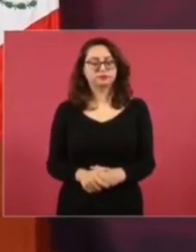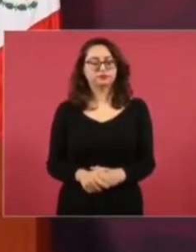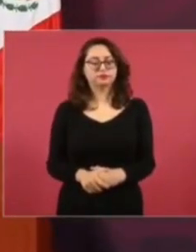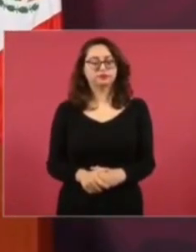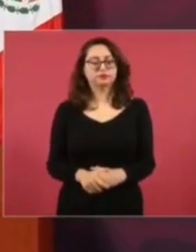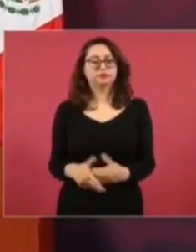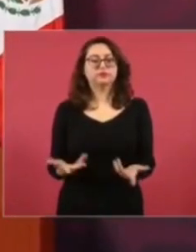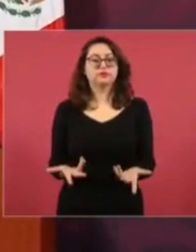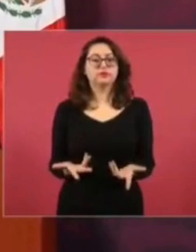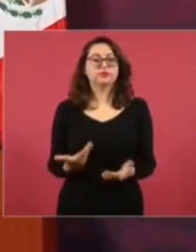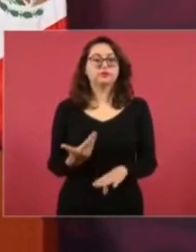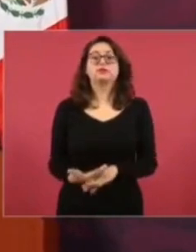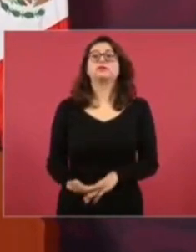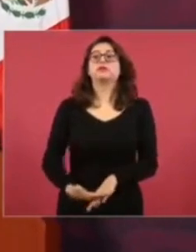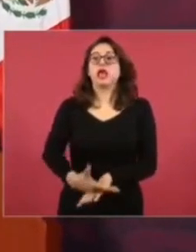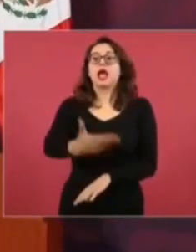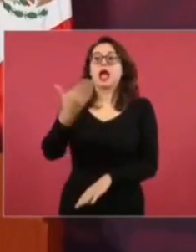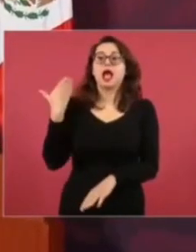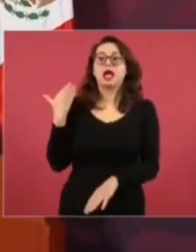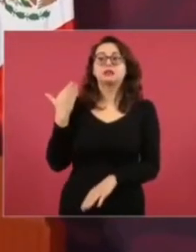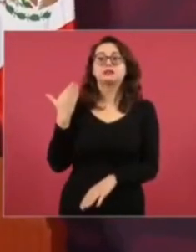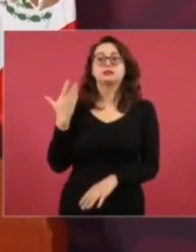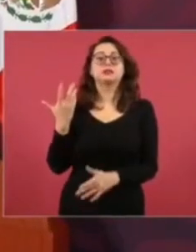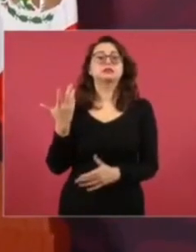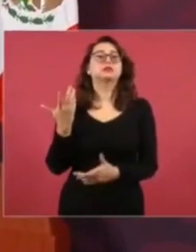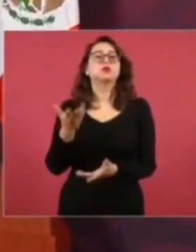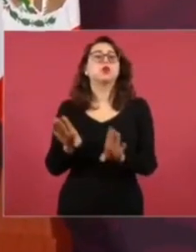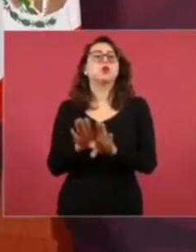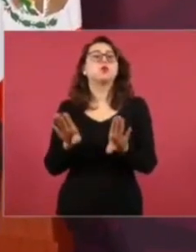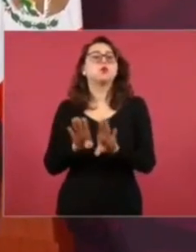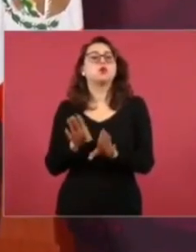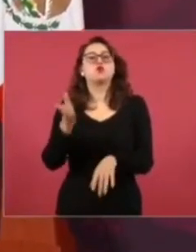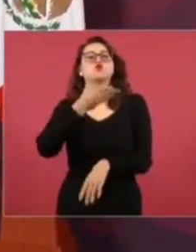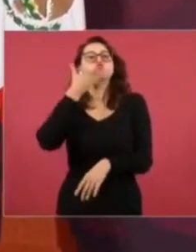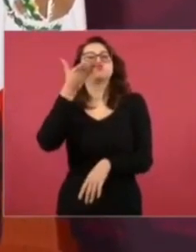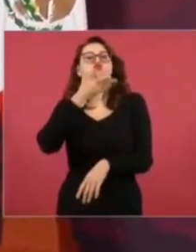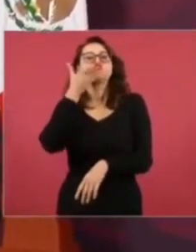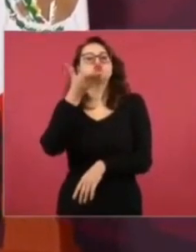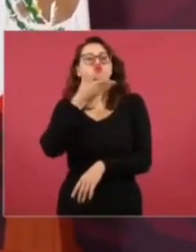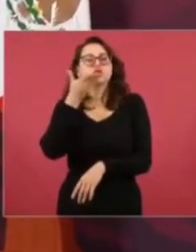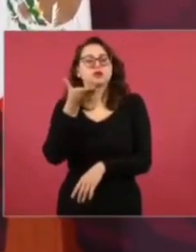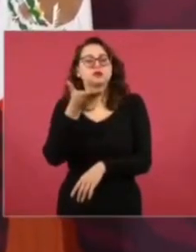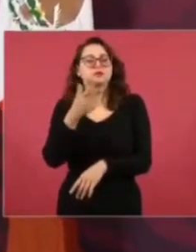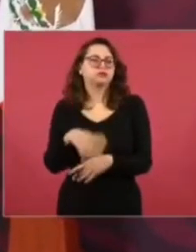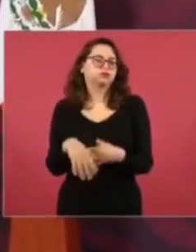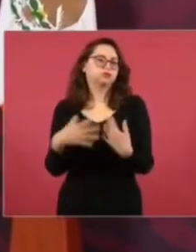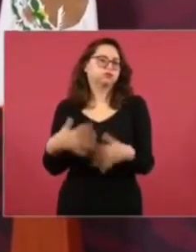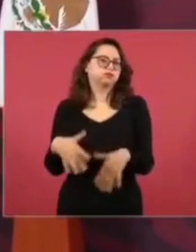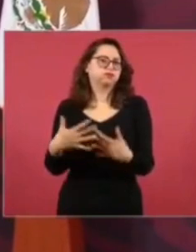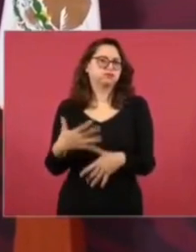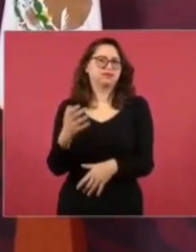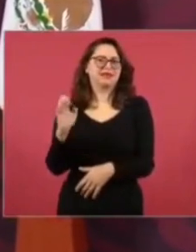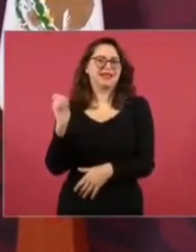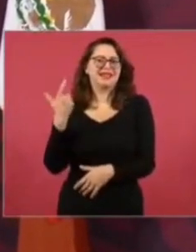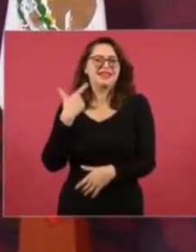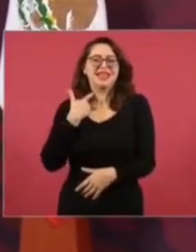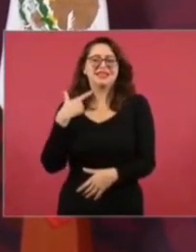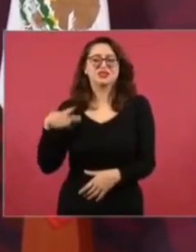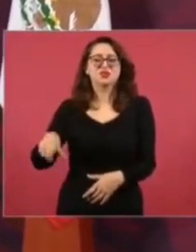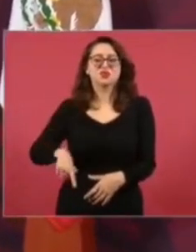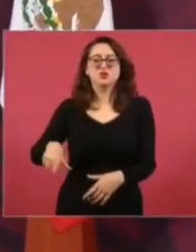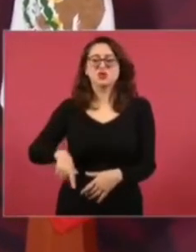por décadas, siglos, era